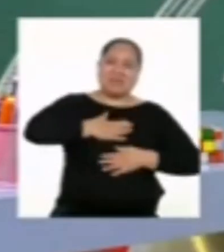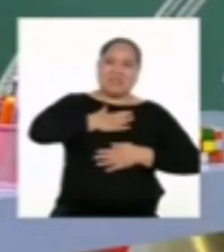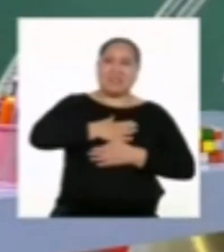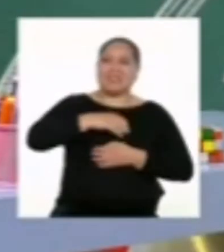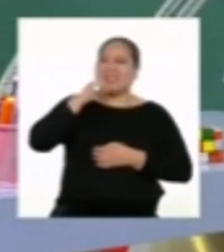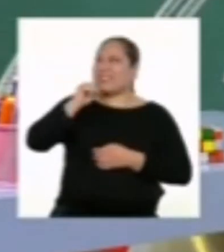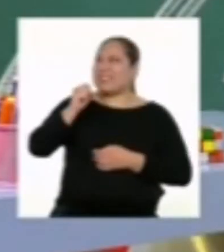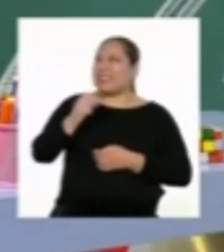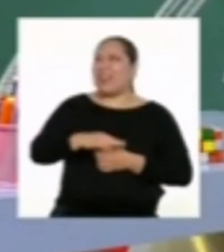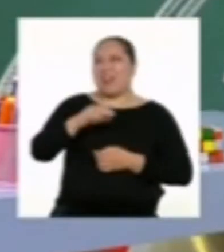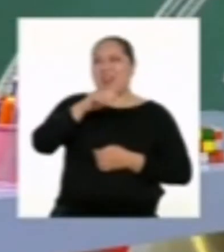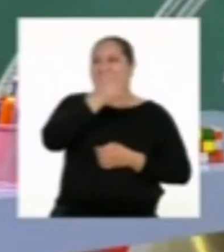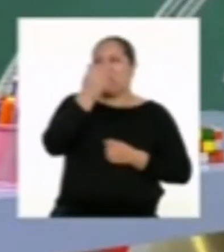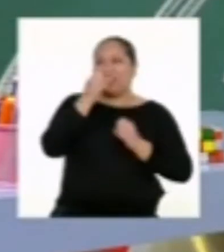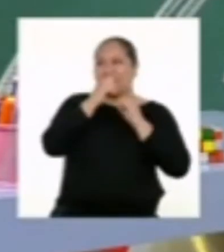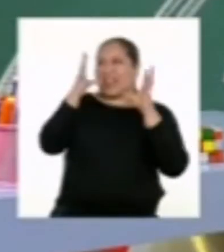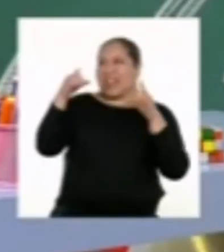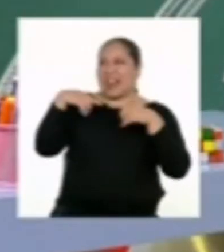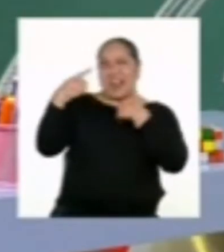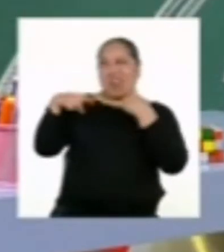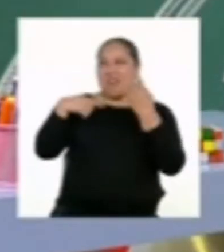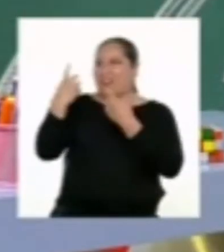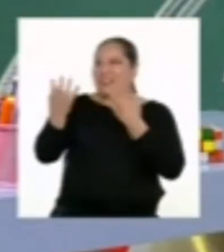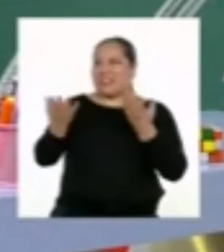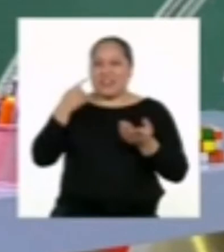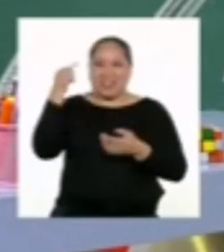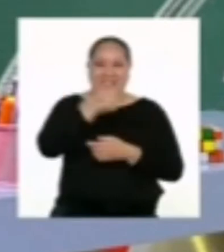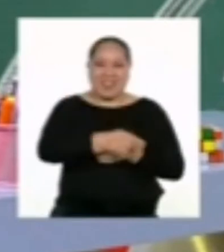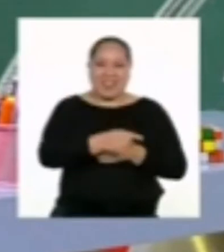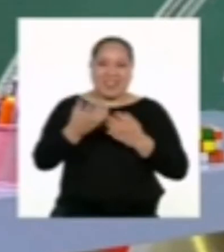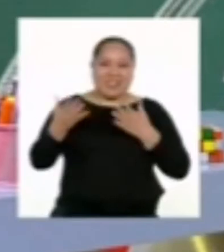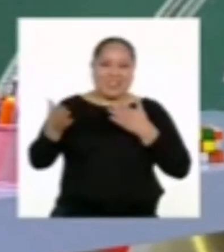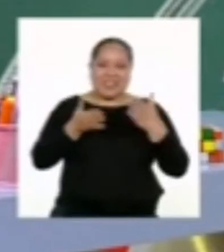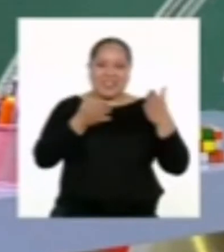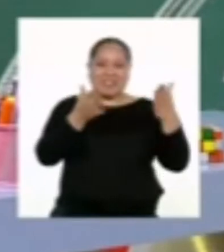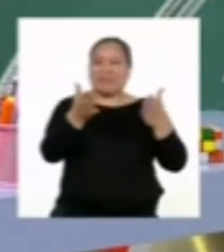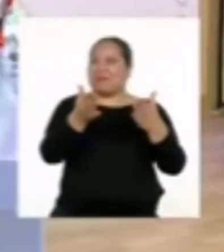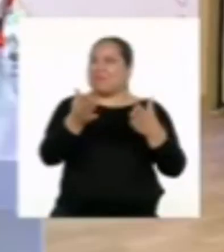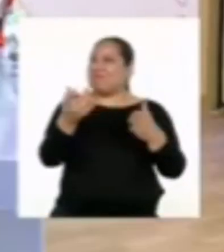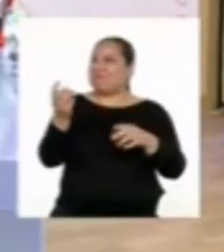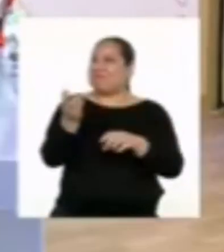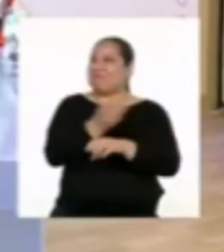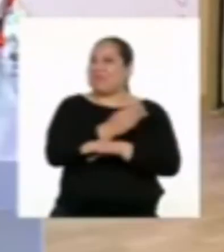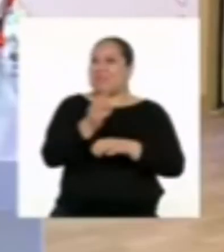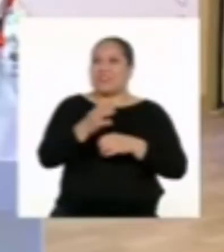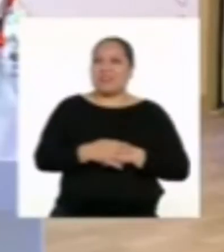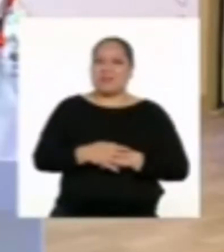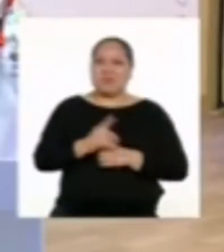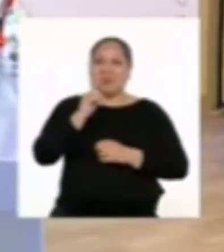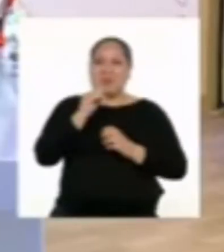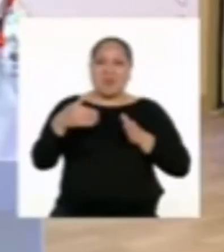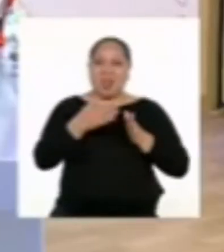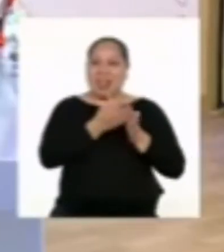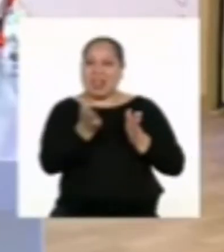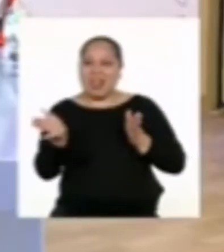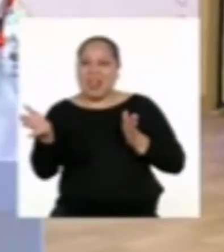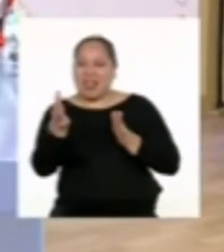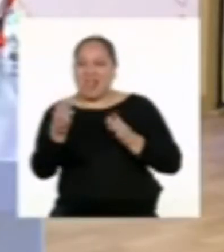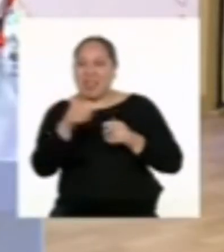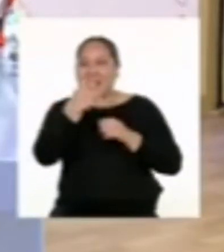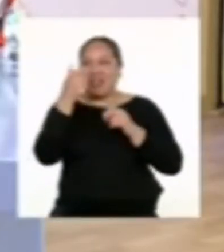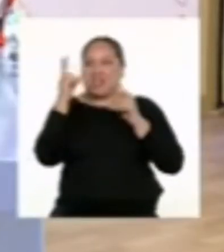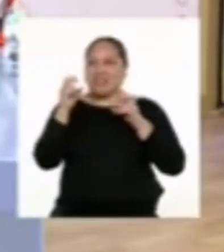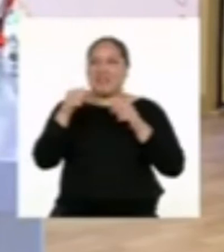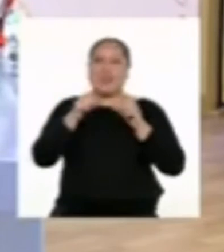Claro, profesora. Otro día con calma le cuento todo sobre ese movimiento musical. Pero no quiero desviar la atención.